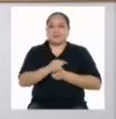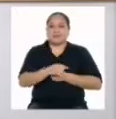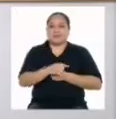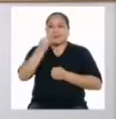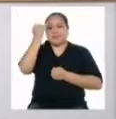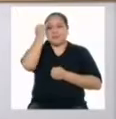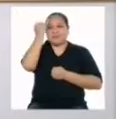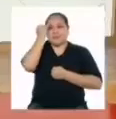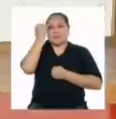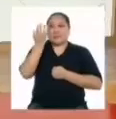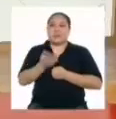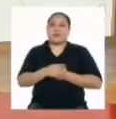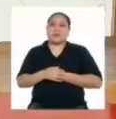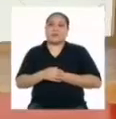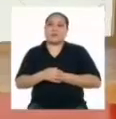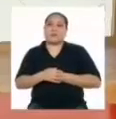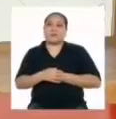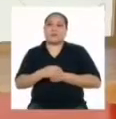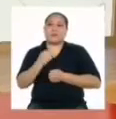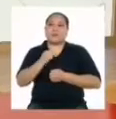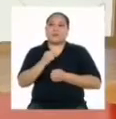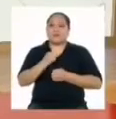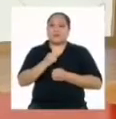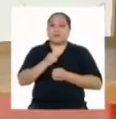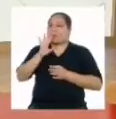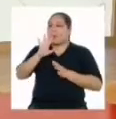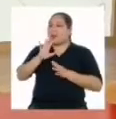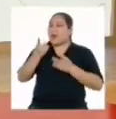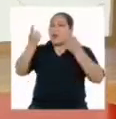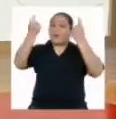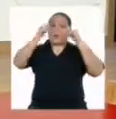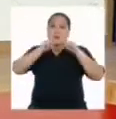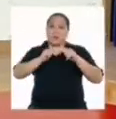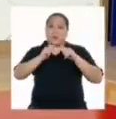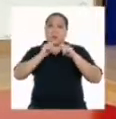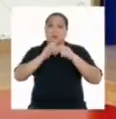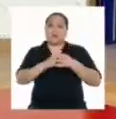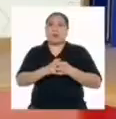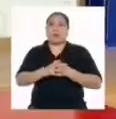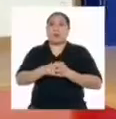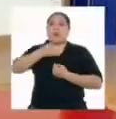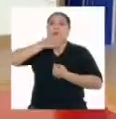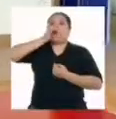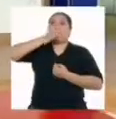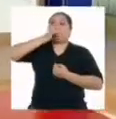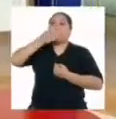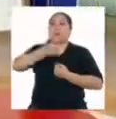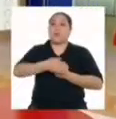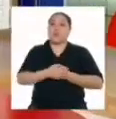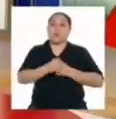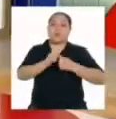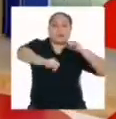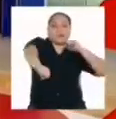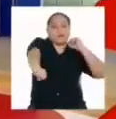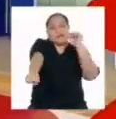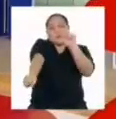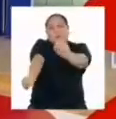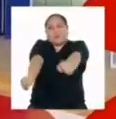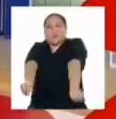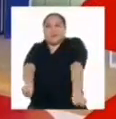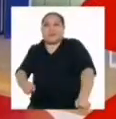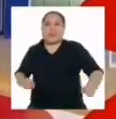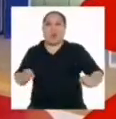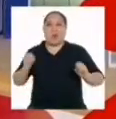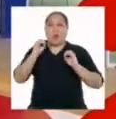es correcta o no. Les propongo algo. Vamos a una pausa, tomen un vaso de agua, estírense un poquito